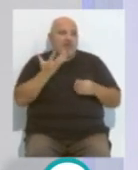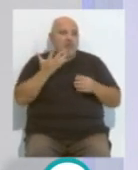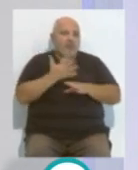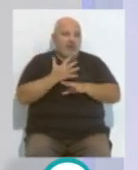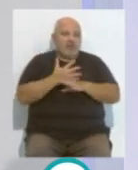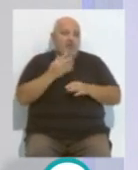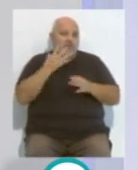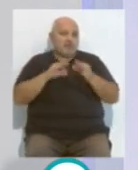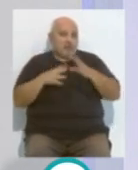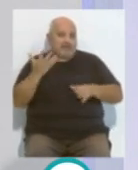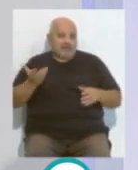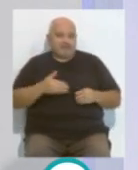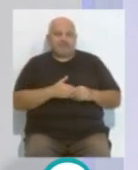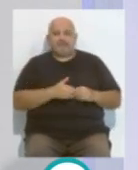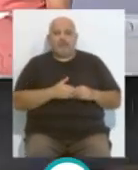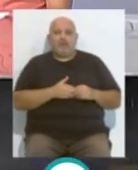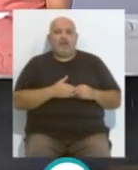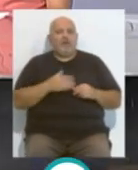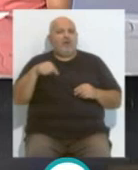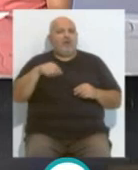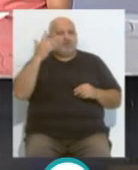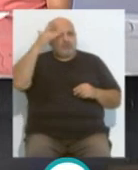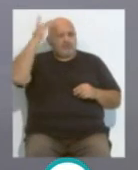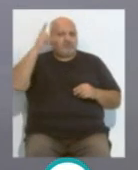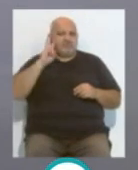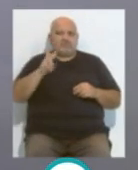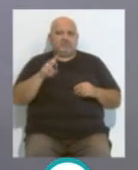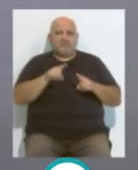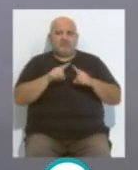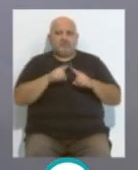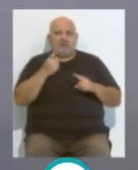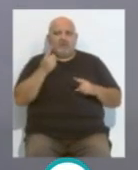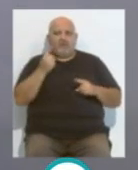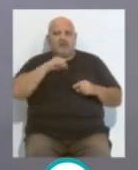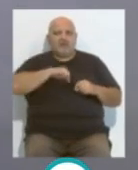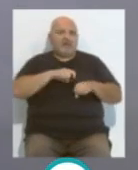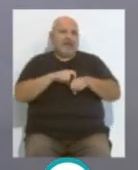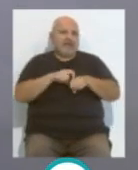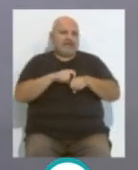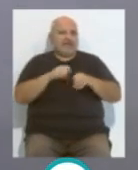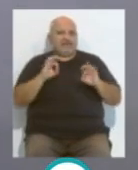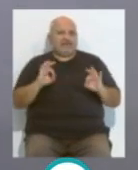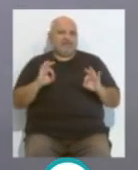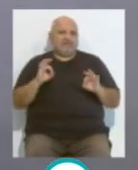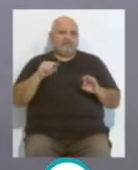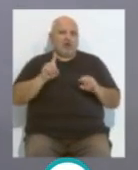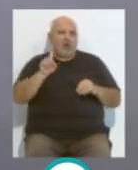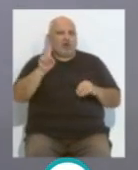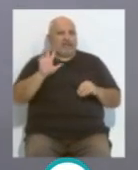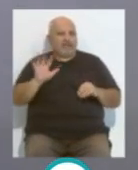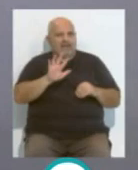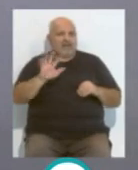muchísima suerte. Hoy lo veíamos a Johnson y, no sé, lo vimos, él tiene un carácter nórdico,